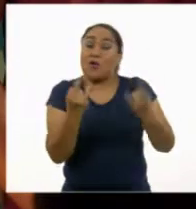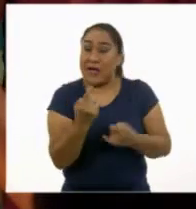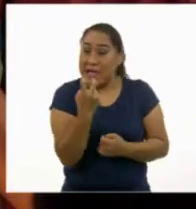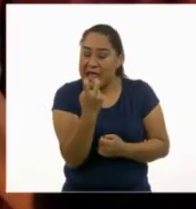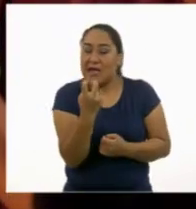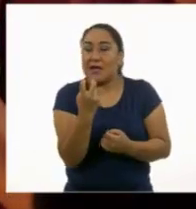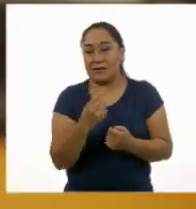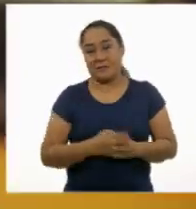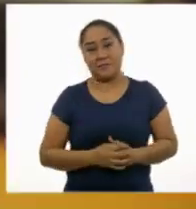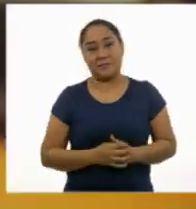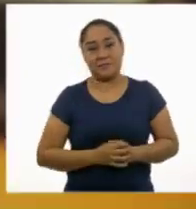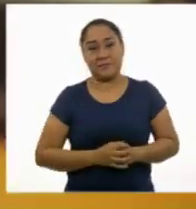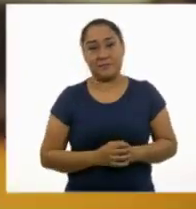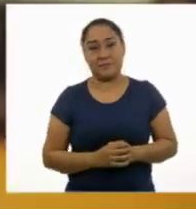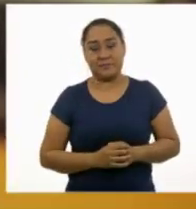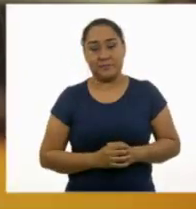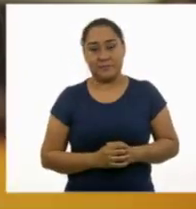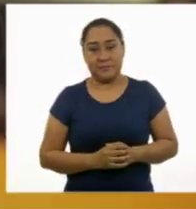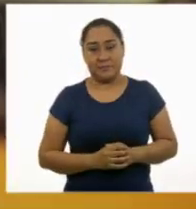Bueno,